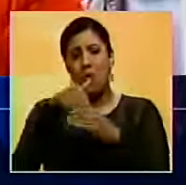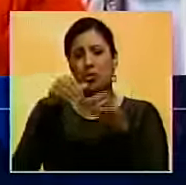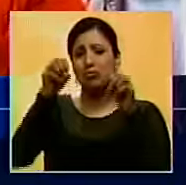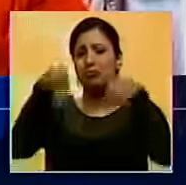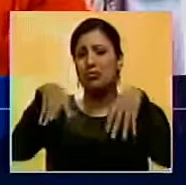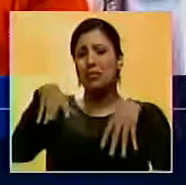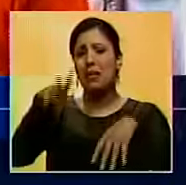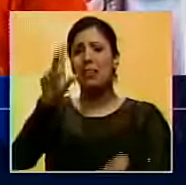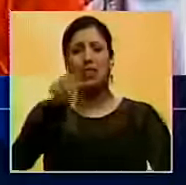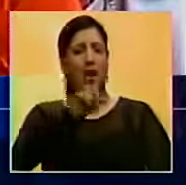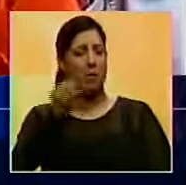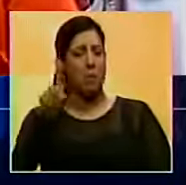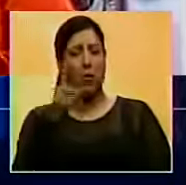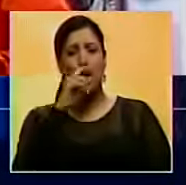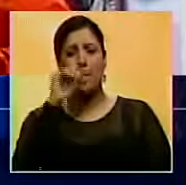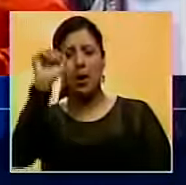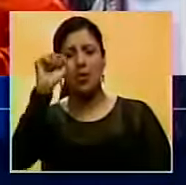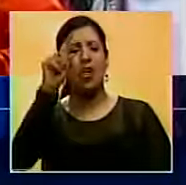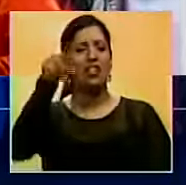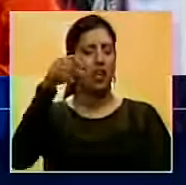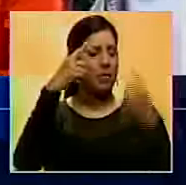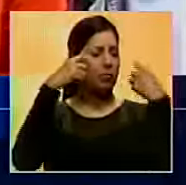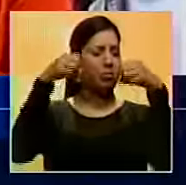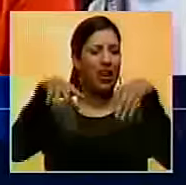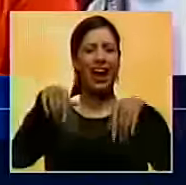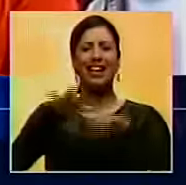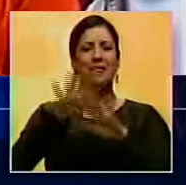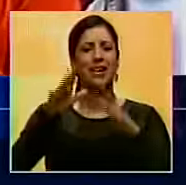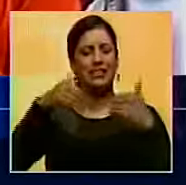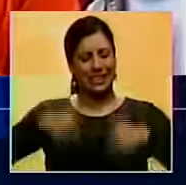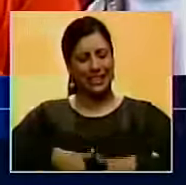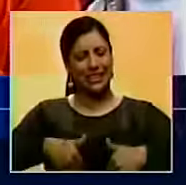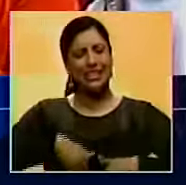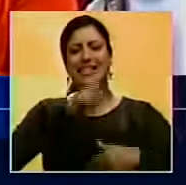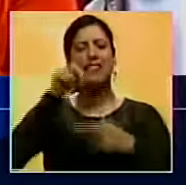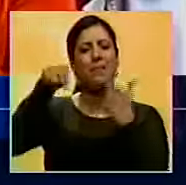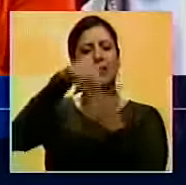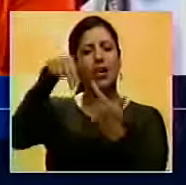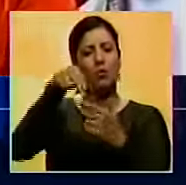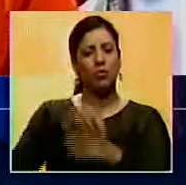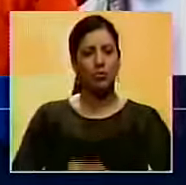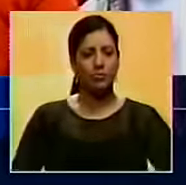renuncia al presidente, aquí no va a haber ni abandono del cargo, aquí lo que va haber es revolución.